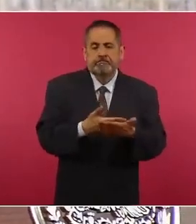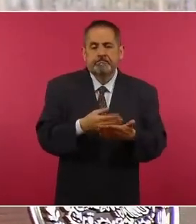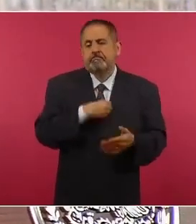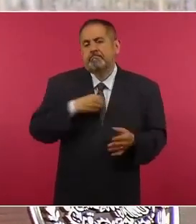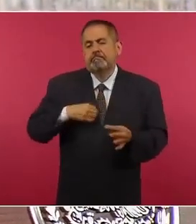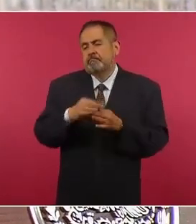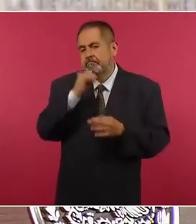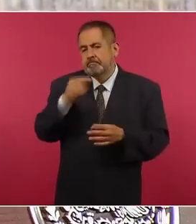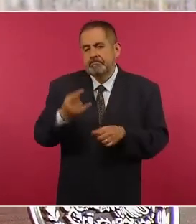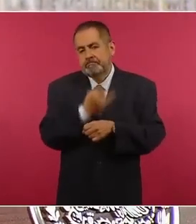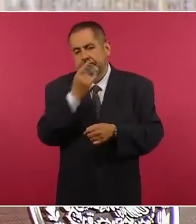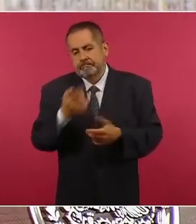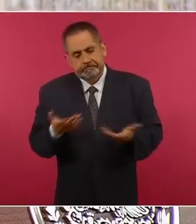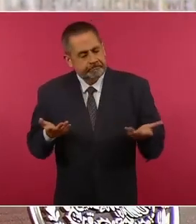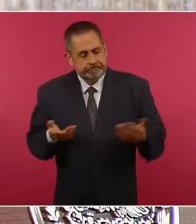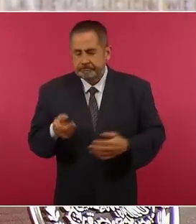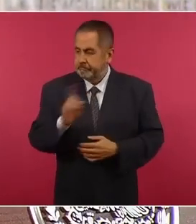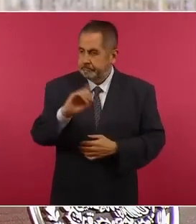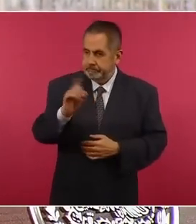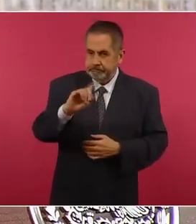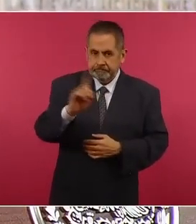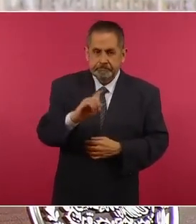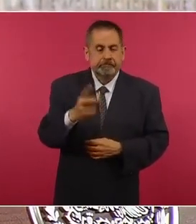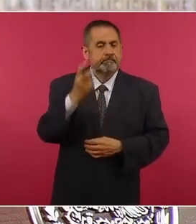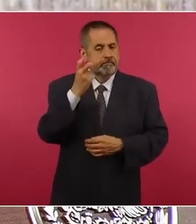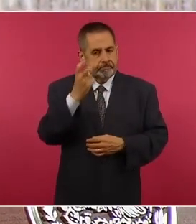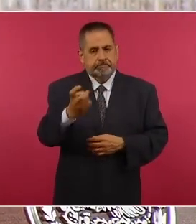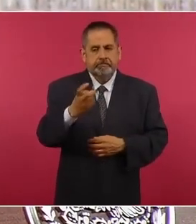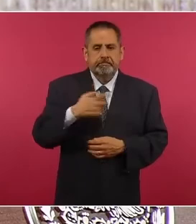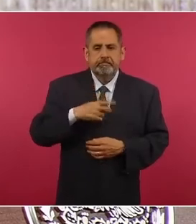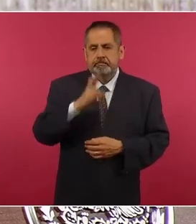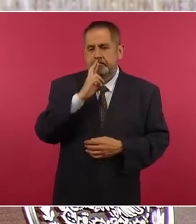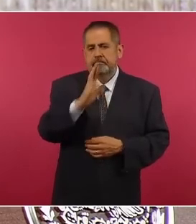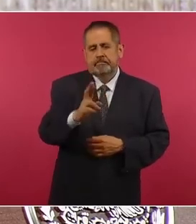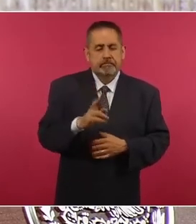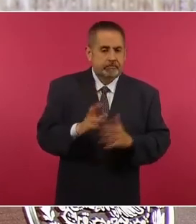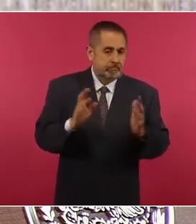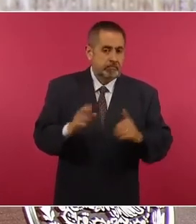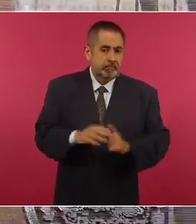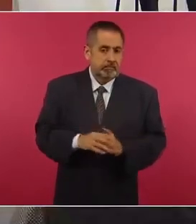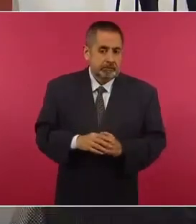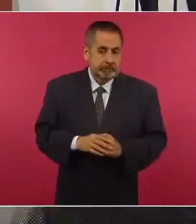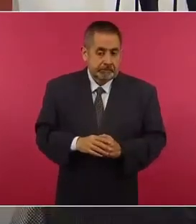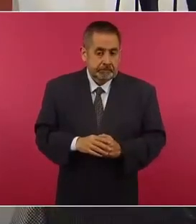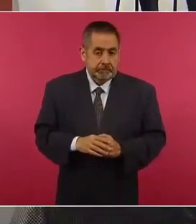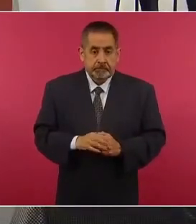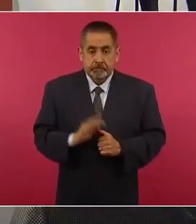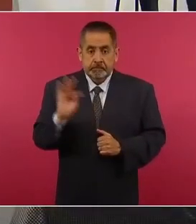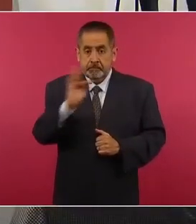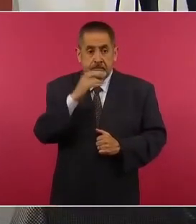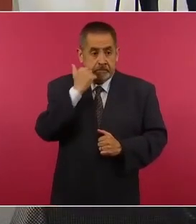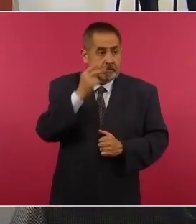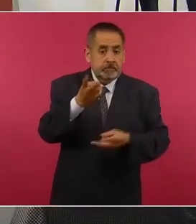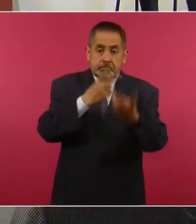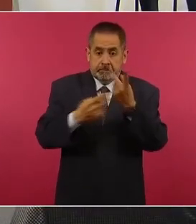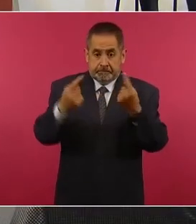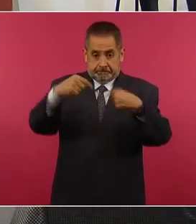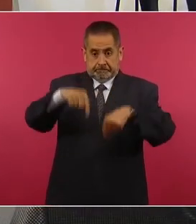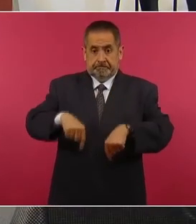Entonces, eso es lo que puedo comentarte. Si desean venir aquí